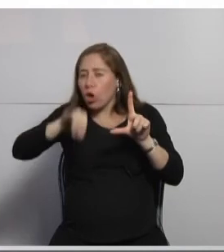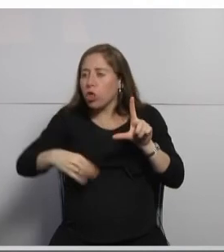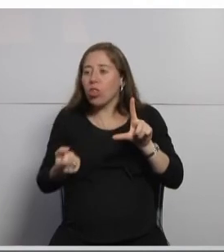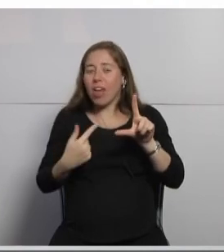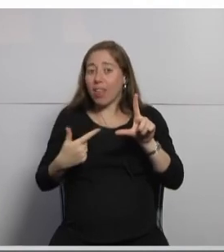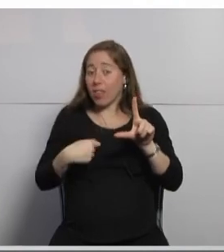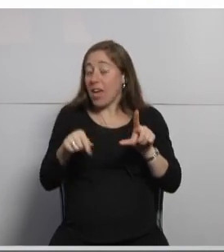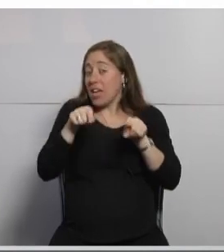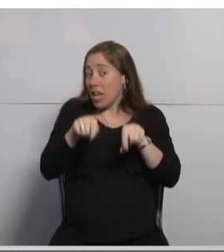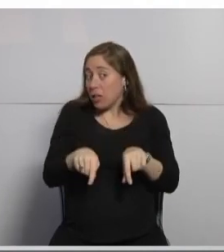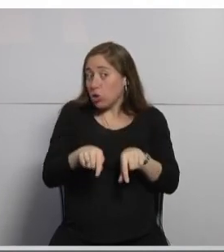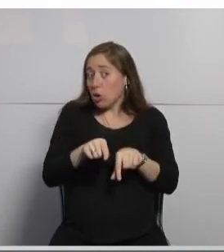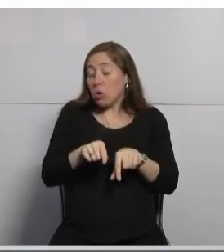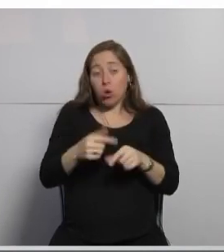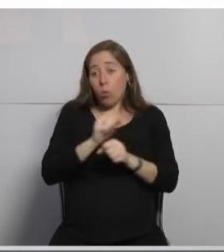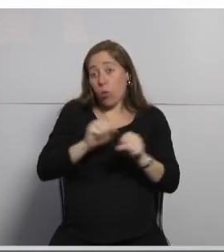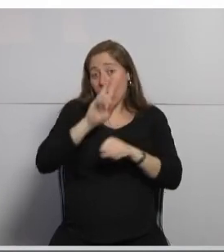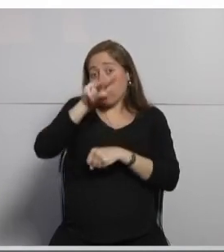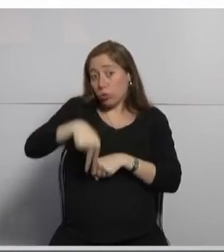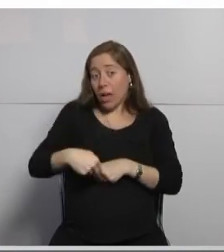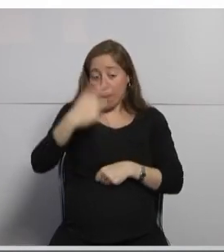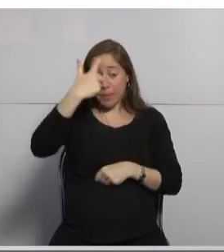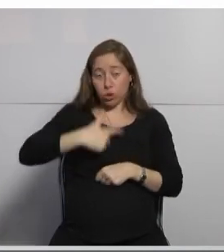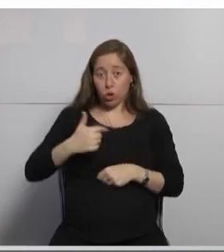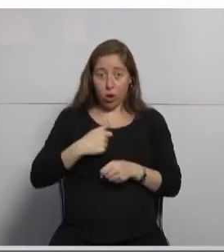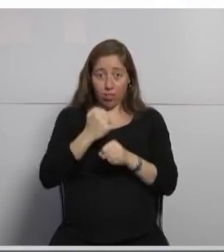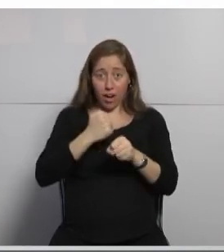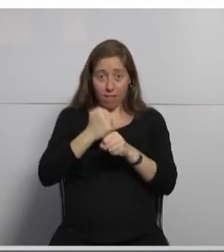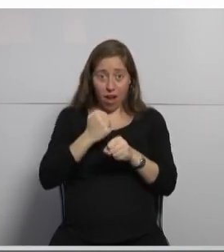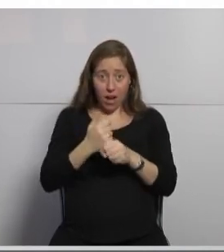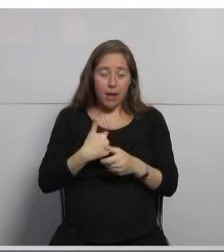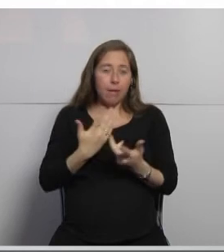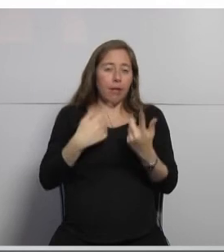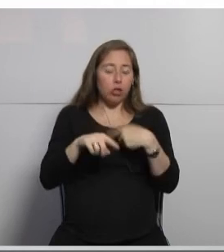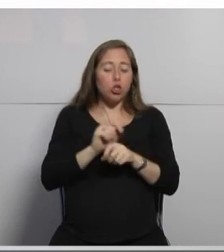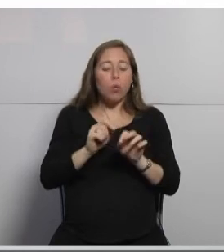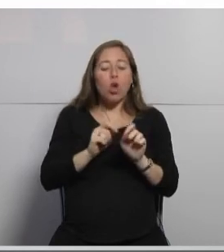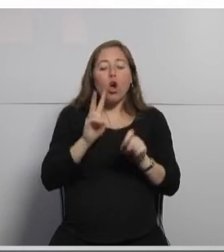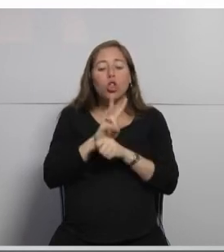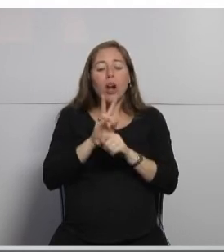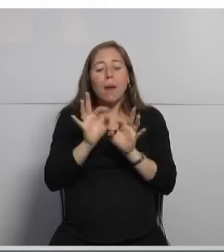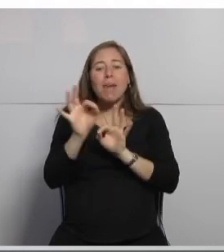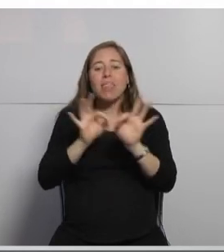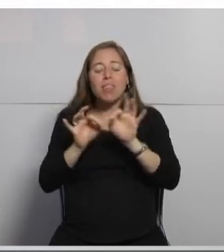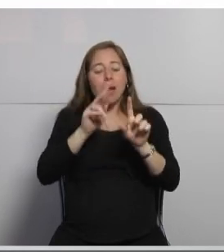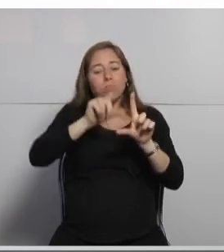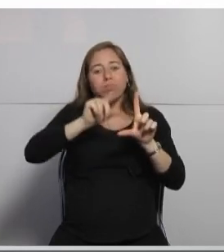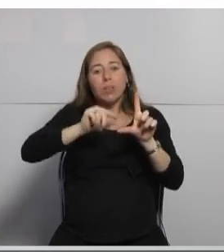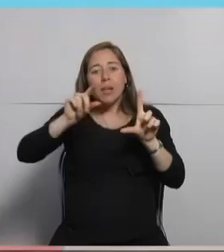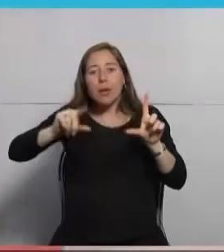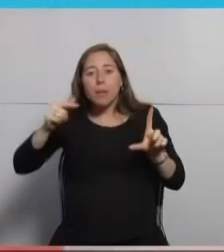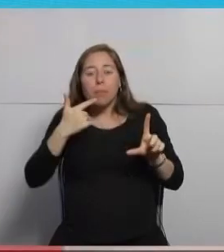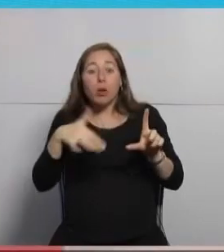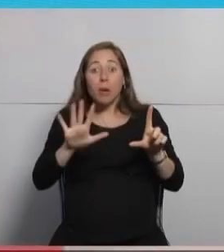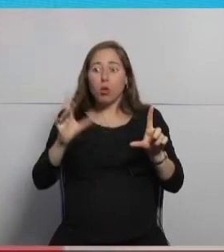utilizar un desarrollador el desarrollador puede llegar a exponer determinadas métricas y después generar esas